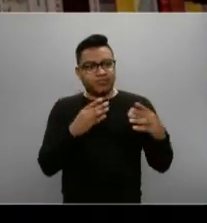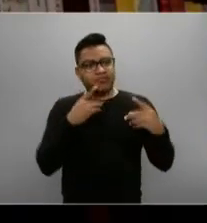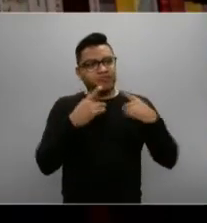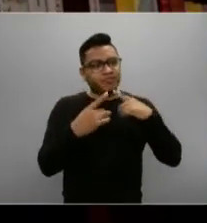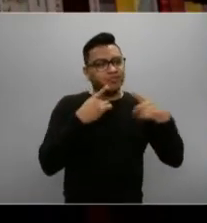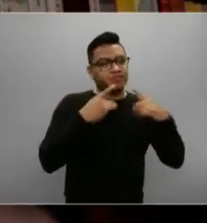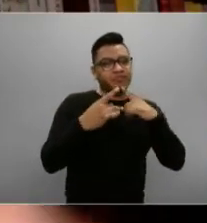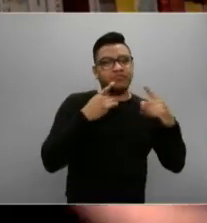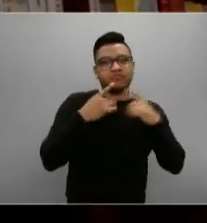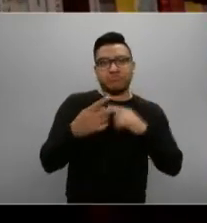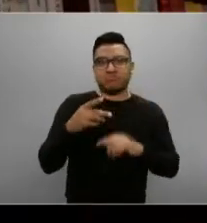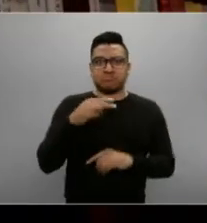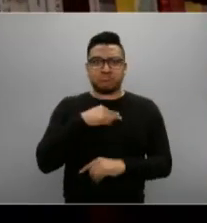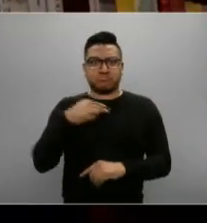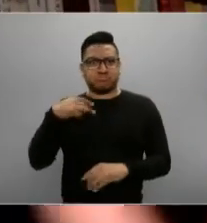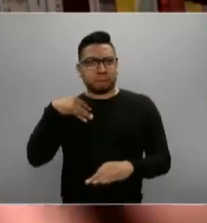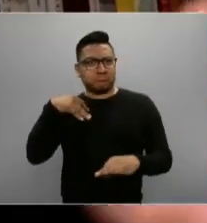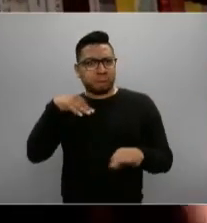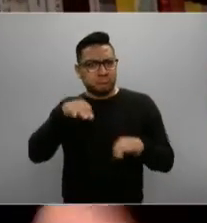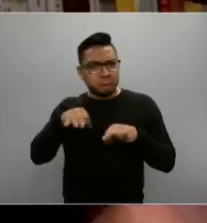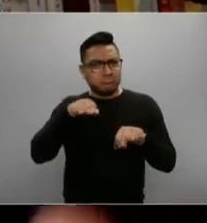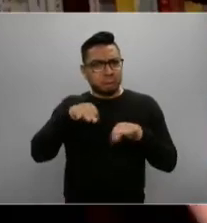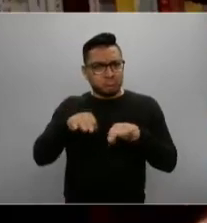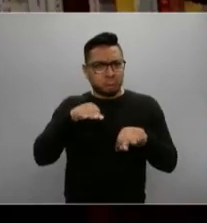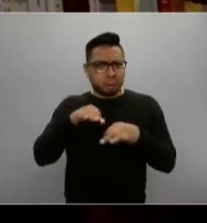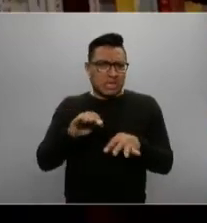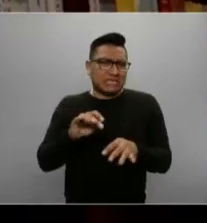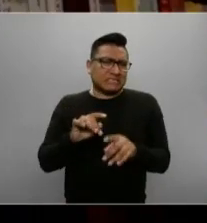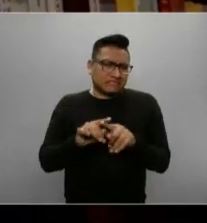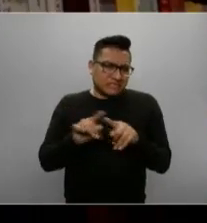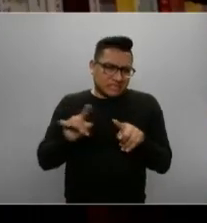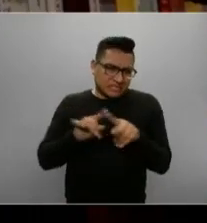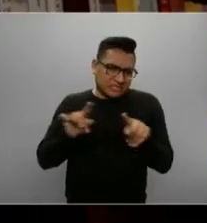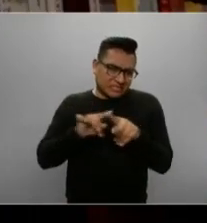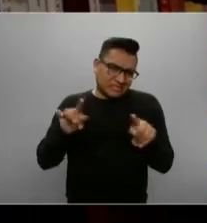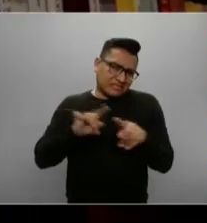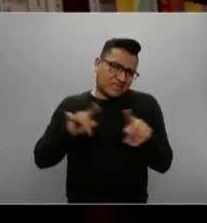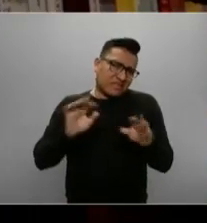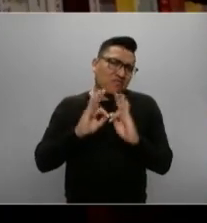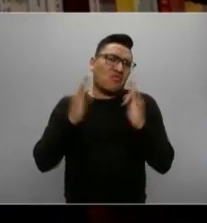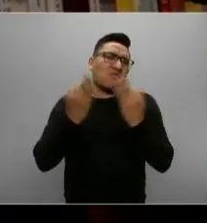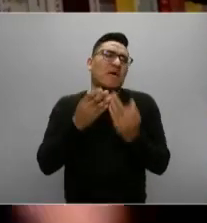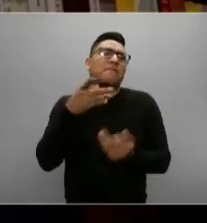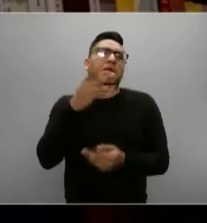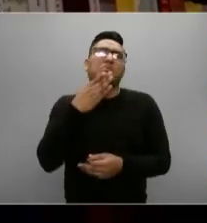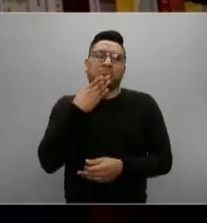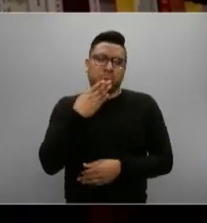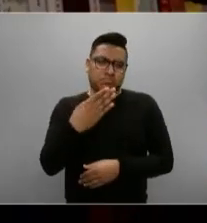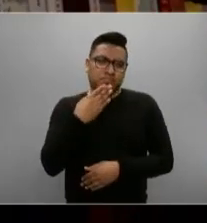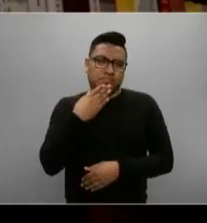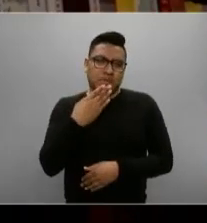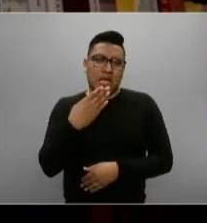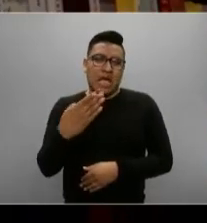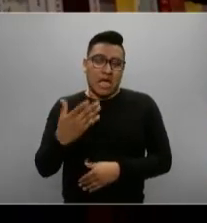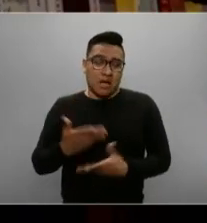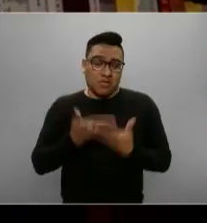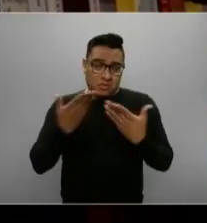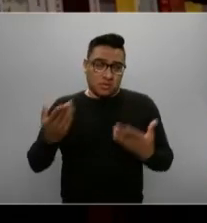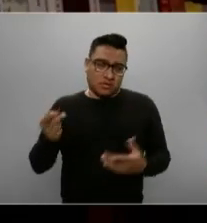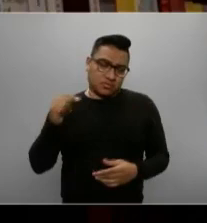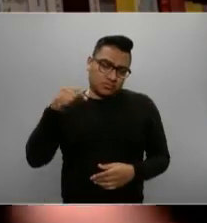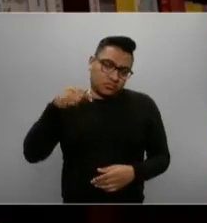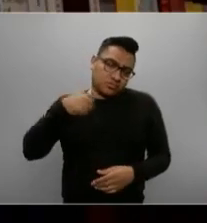pero se trabaja y se trabaja, digamos, a otro ritmo, pero bien. El hecho es que al día de ahora que estoy hablando